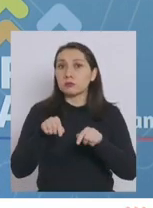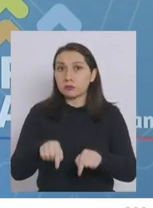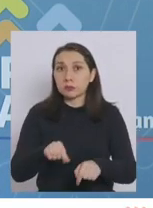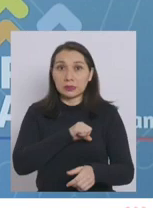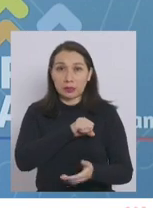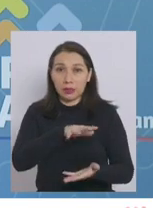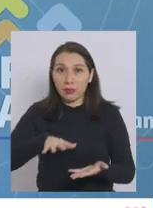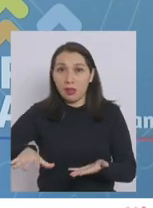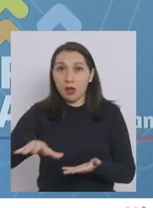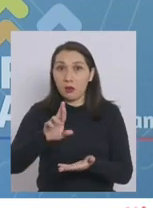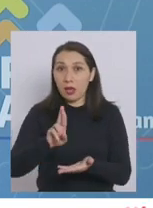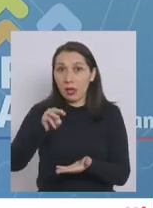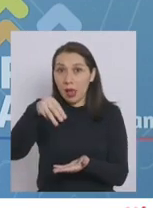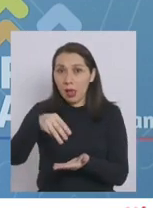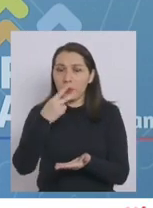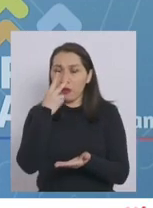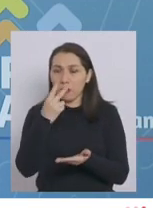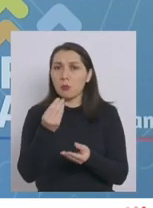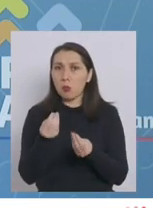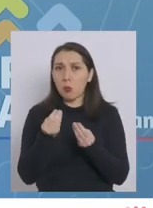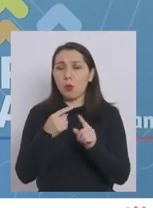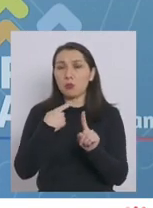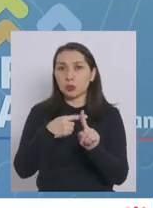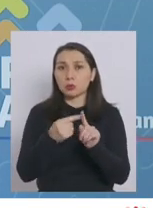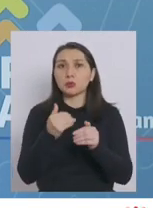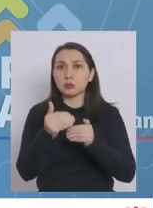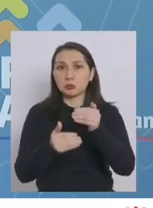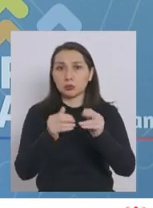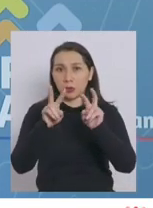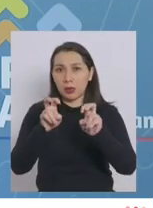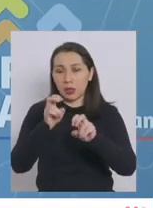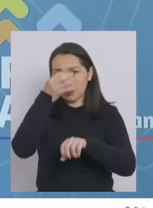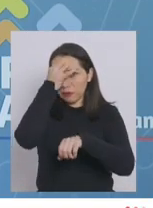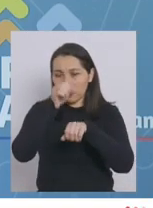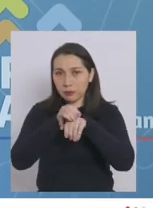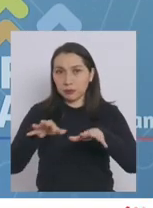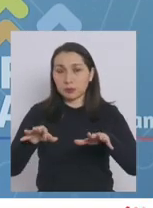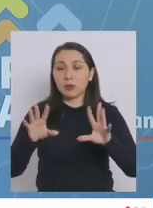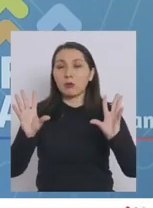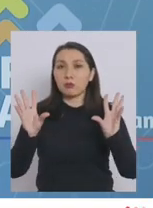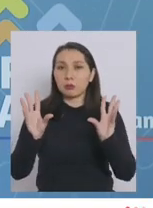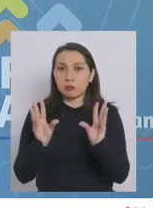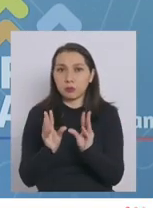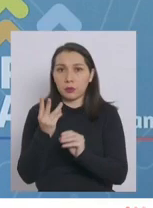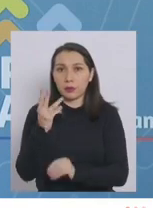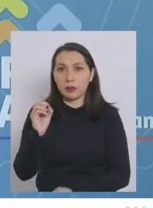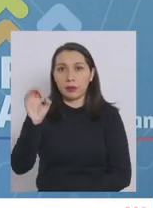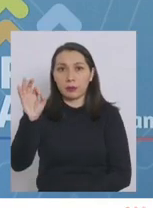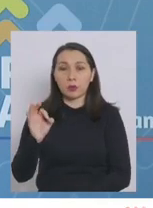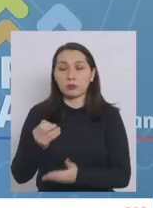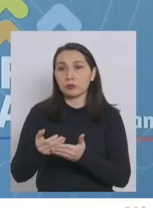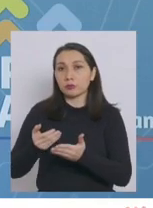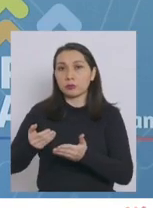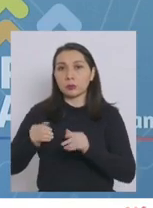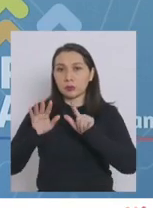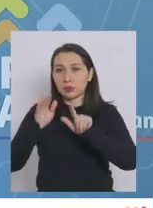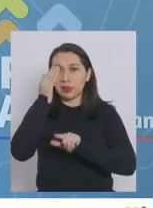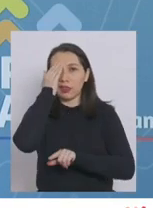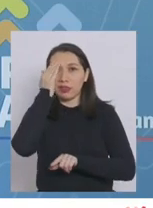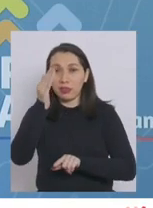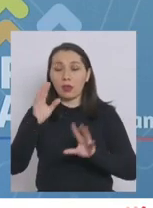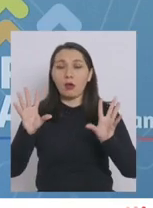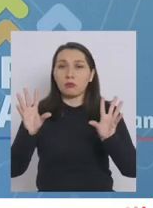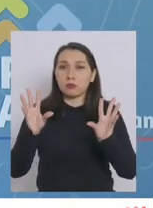metropolitana, también hemos visto un avance positivo en relación a la pandemia, con una disminución de un 30% en los últimos 7 días